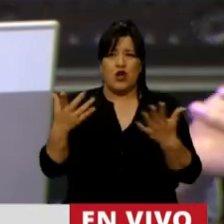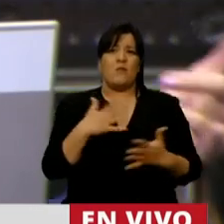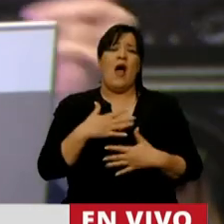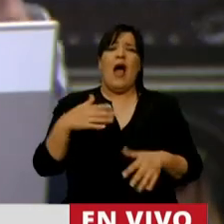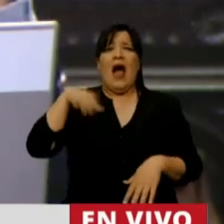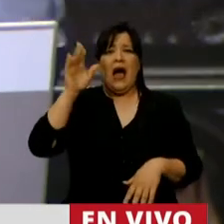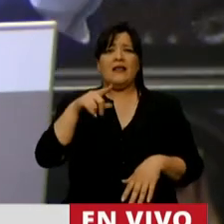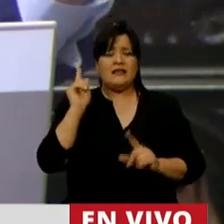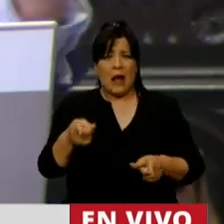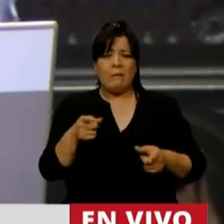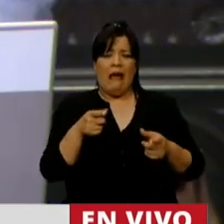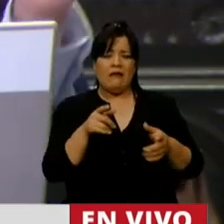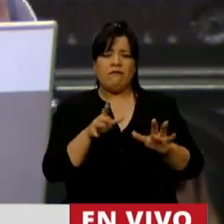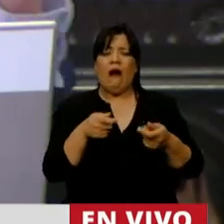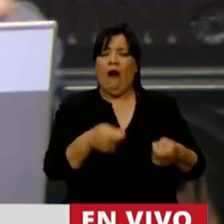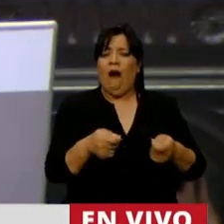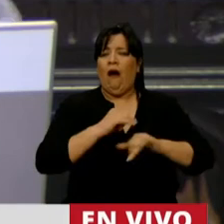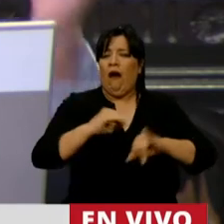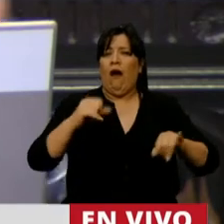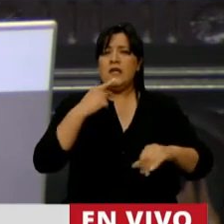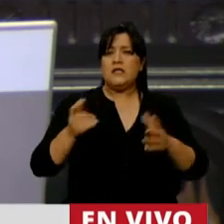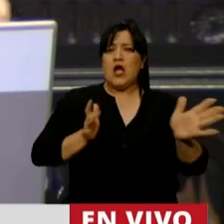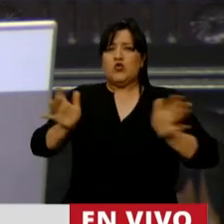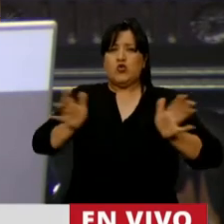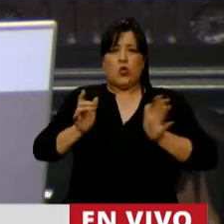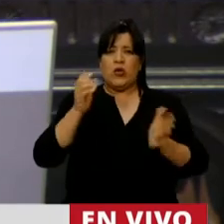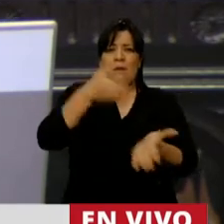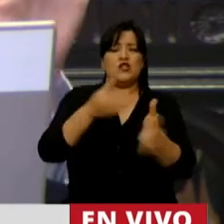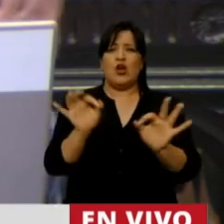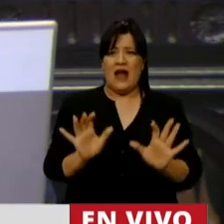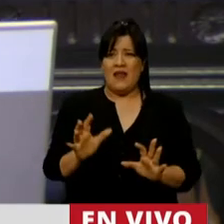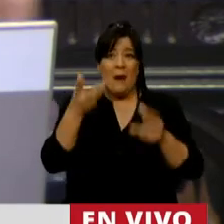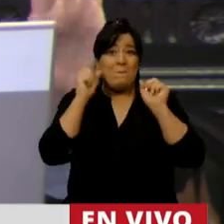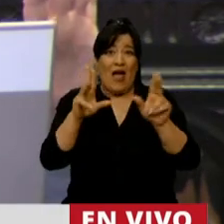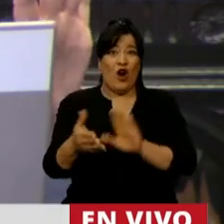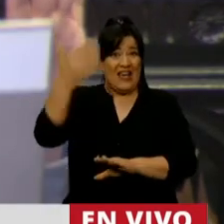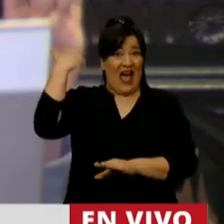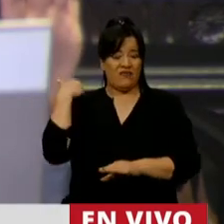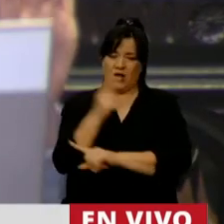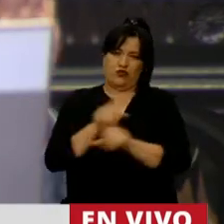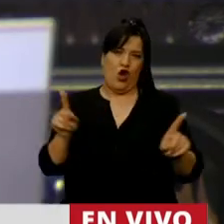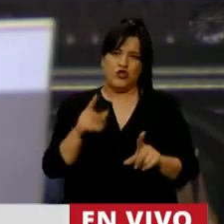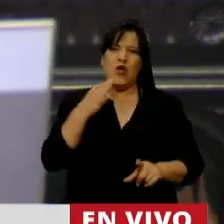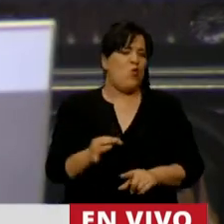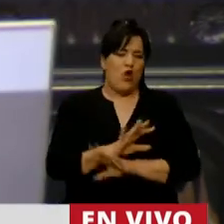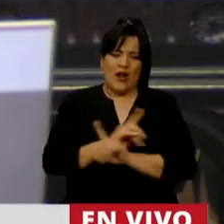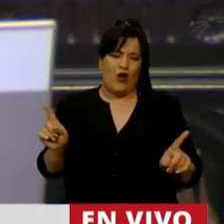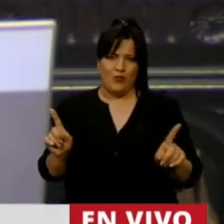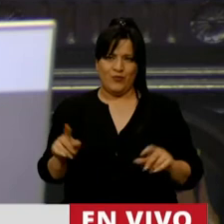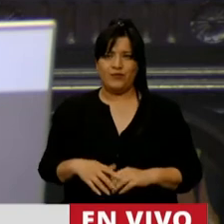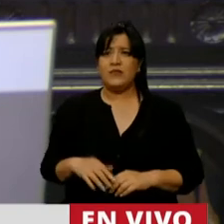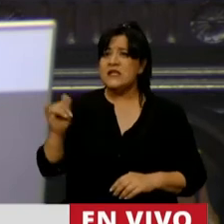asustando todo el tiempo diciendo que no vamos a tener inversiones. Miren, peor de lo que estábamos no vamos a estar. Así que,